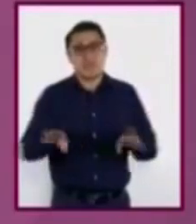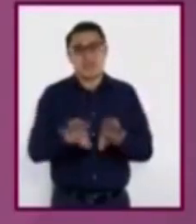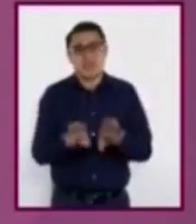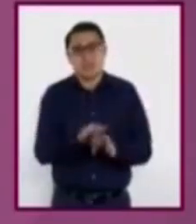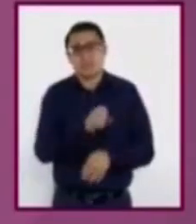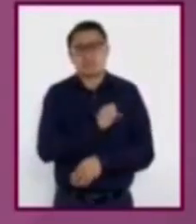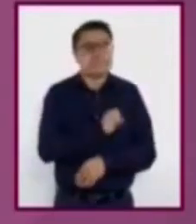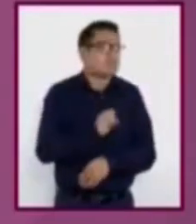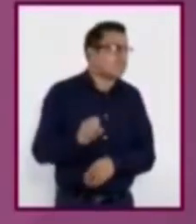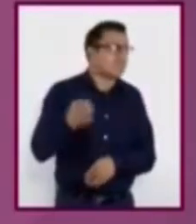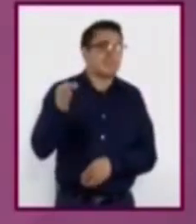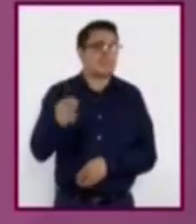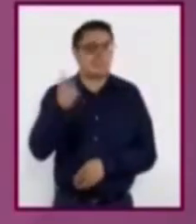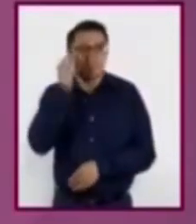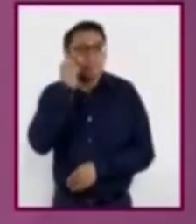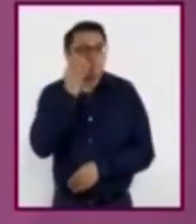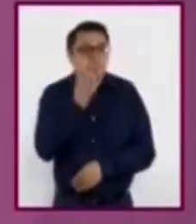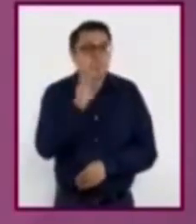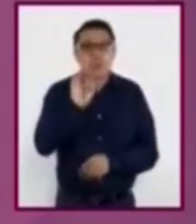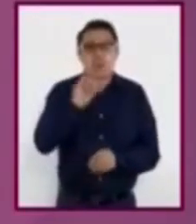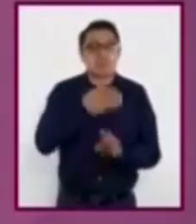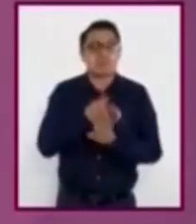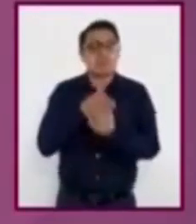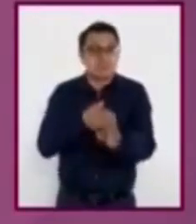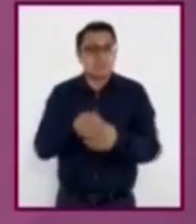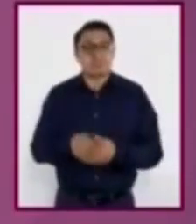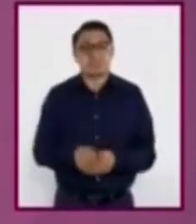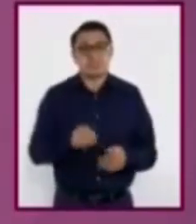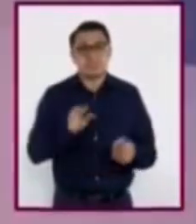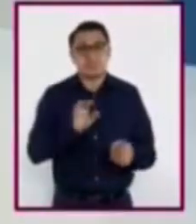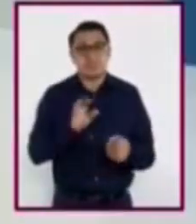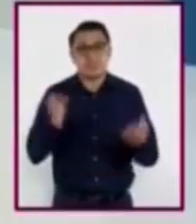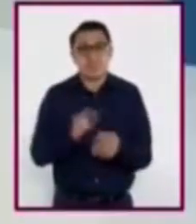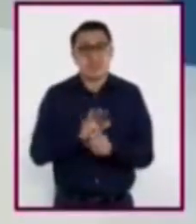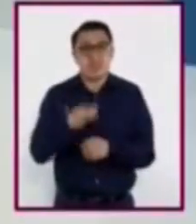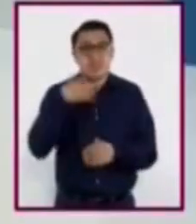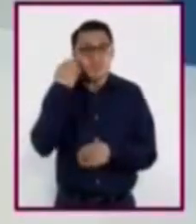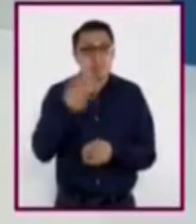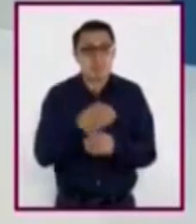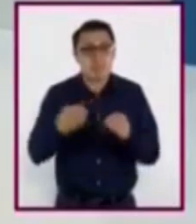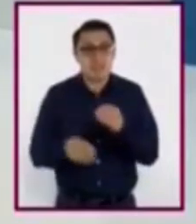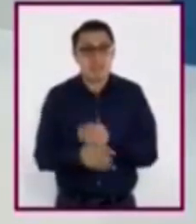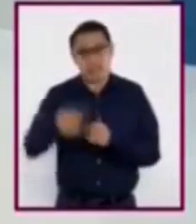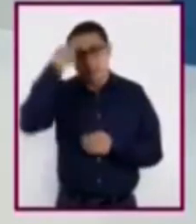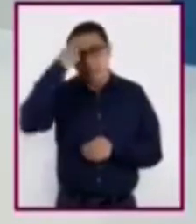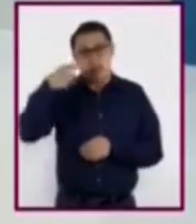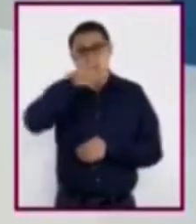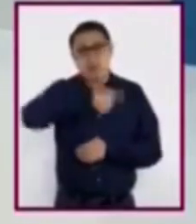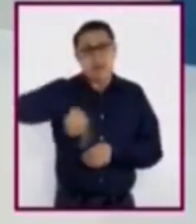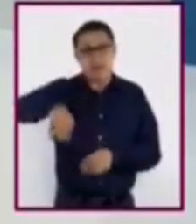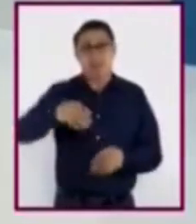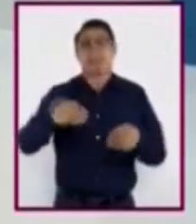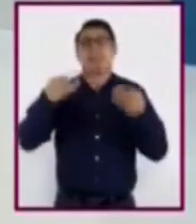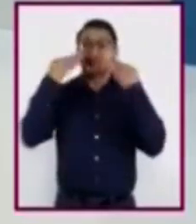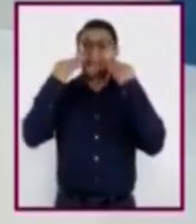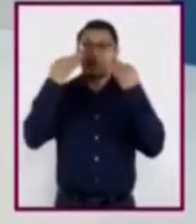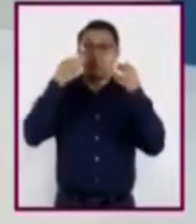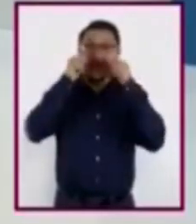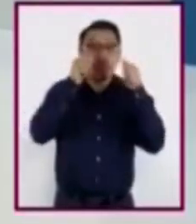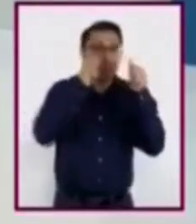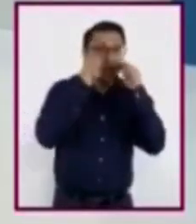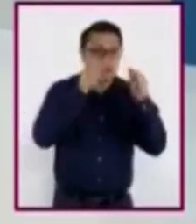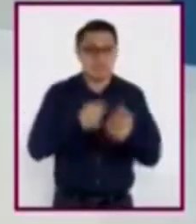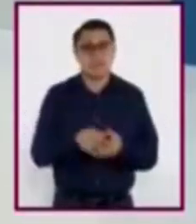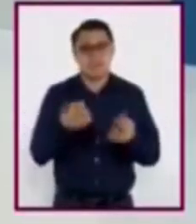cualquier cosa para lograr sus objetivos o tomar en cuenta a los demás. Es importante que aunque sepamos que alguien